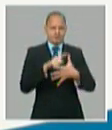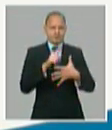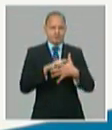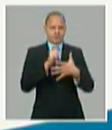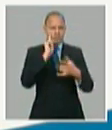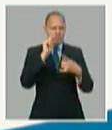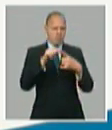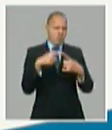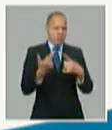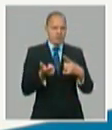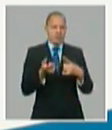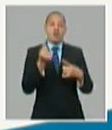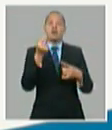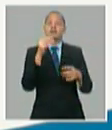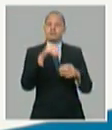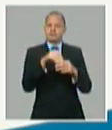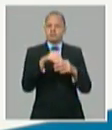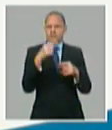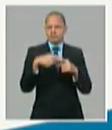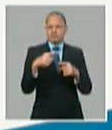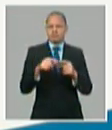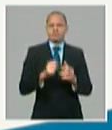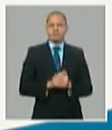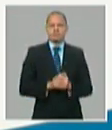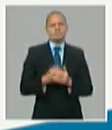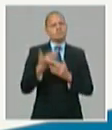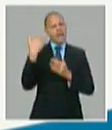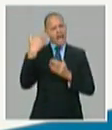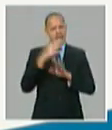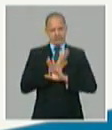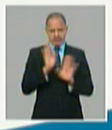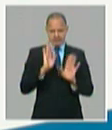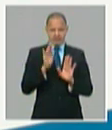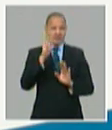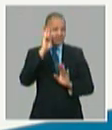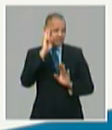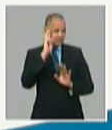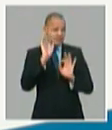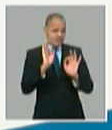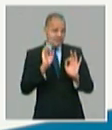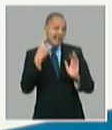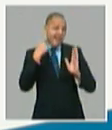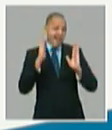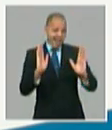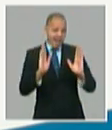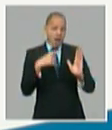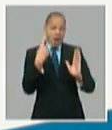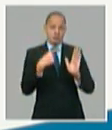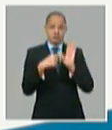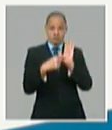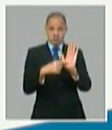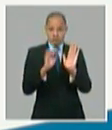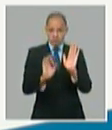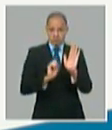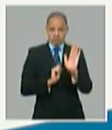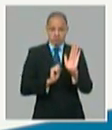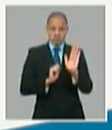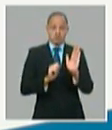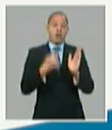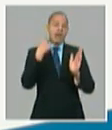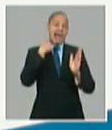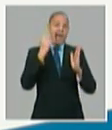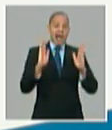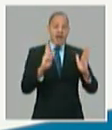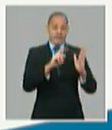presentamos el ajuste del plan planteamos que íbamos a defender el programa de la vivienda el ajuste del plan 2020 que